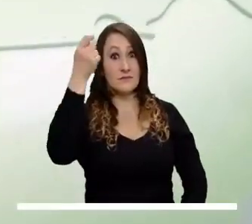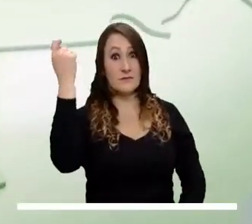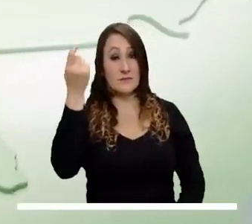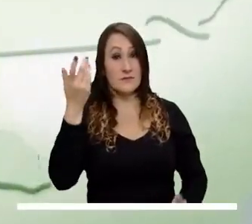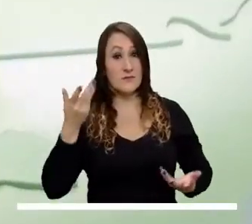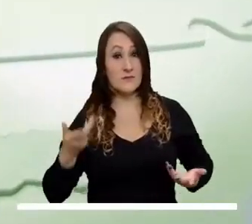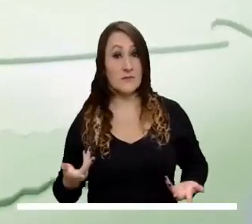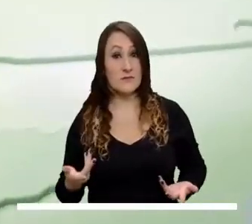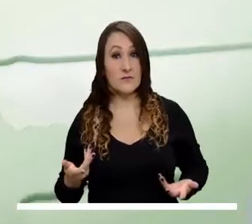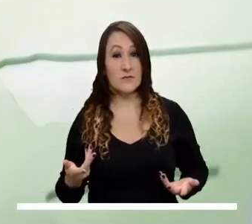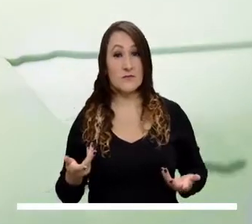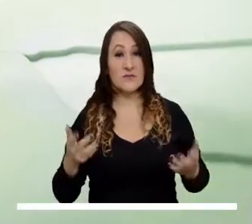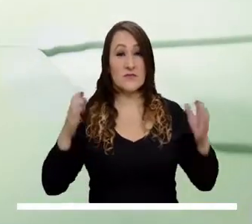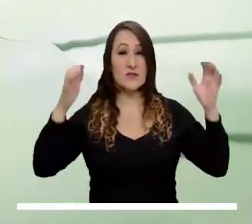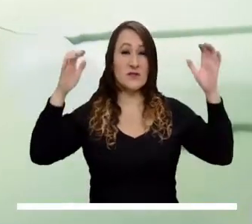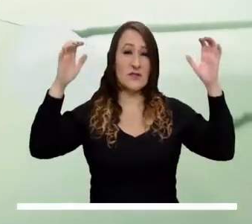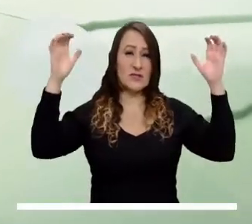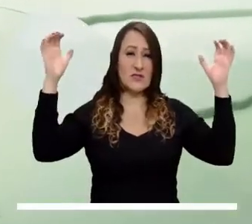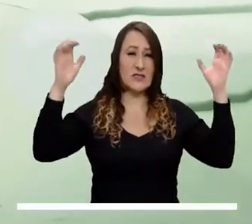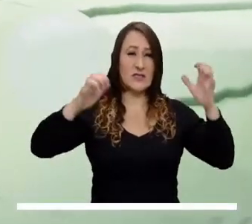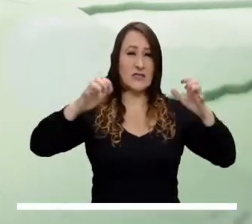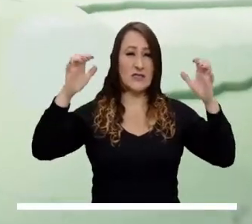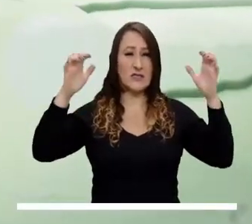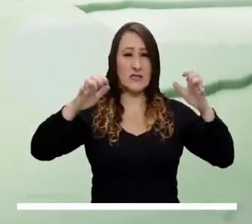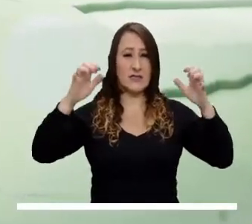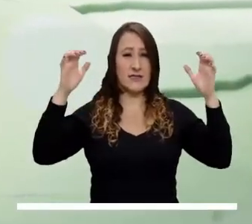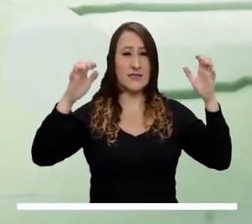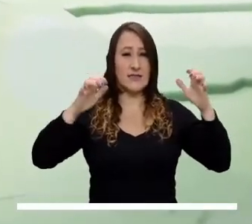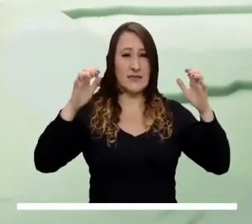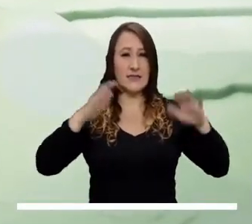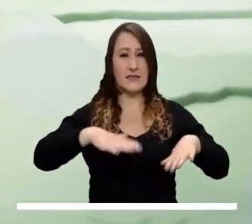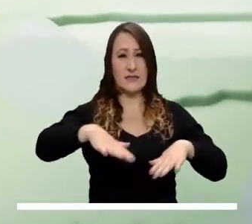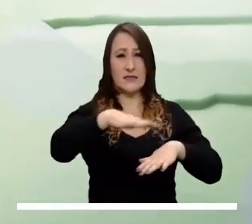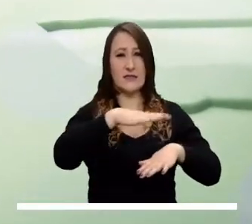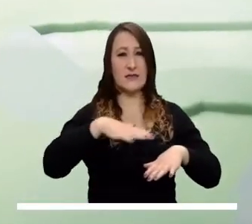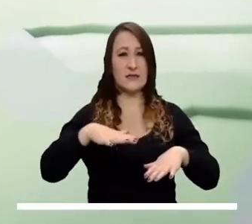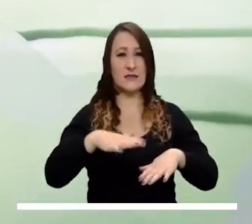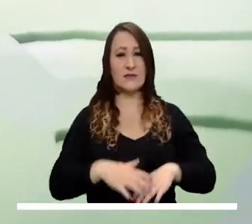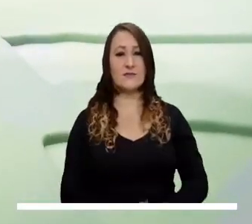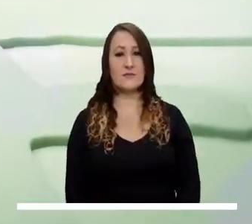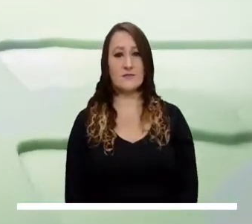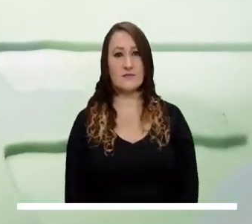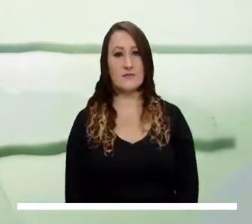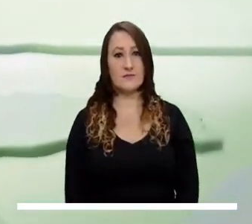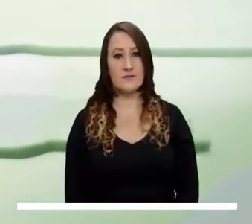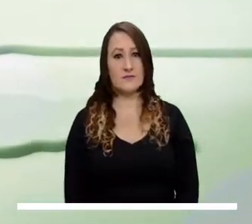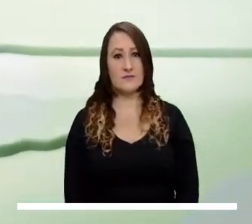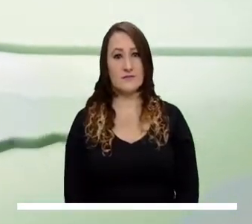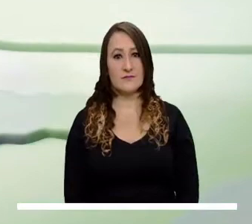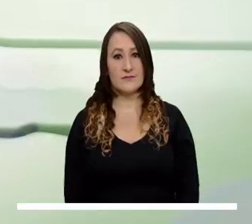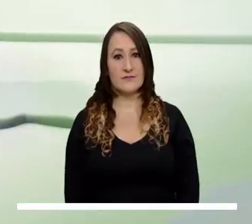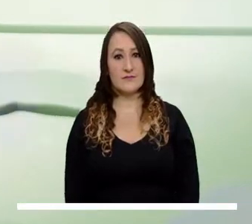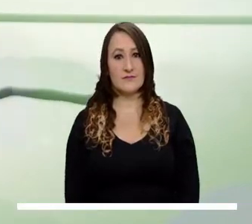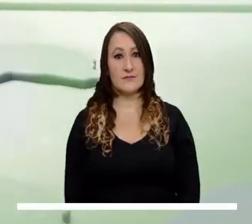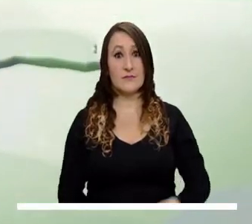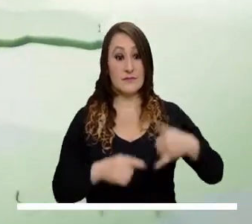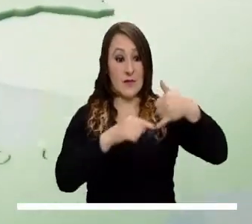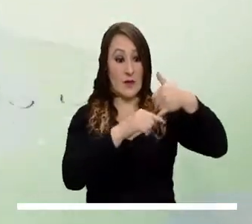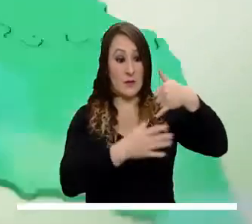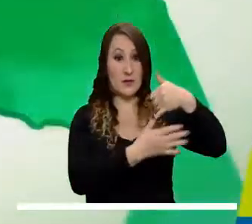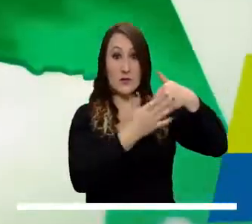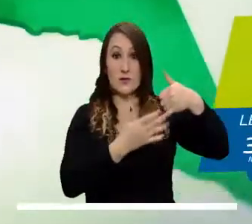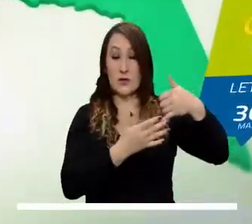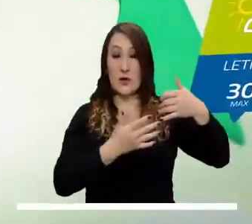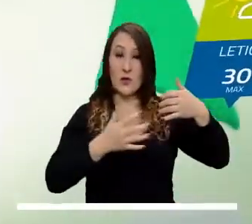Cae la tarde en los llanos colombianos y según los pronósticos, las lluvias fuertes caerán en Vichara. En el pie de monte se advierten lluvias entre ligeras y